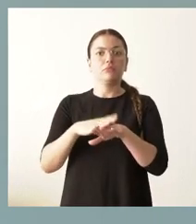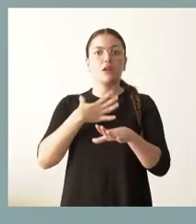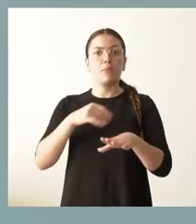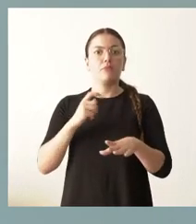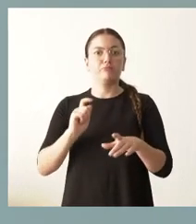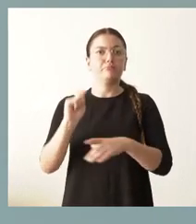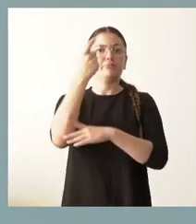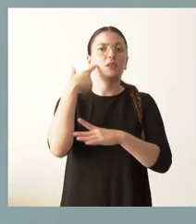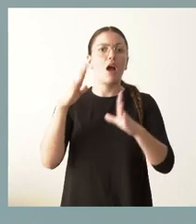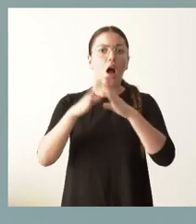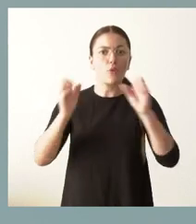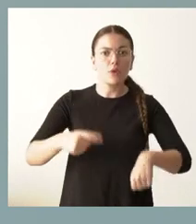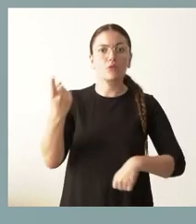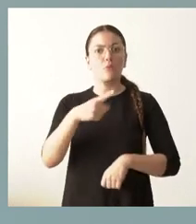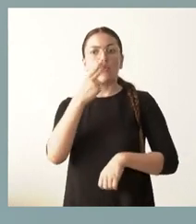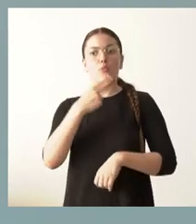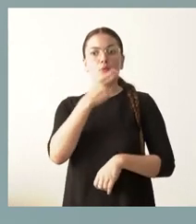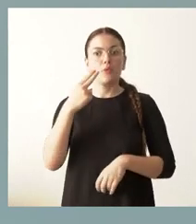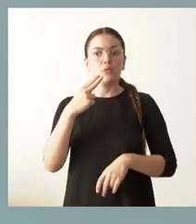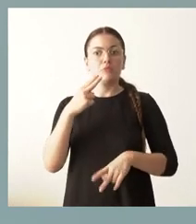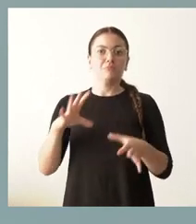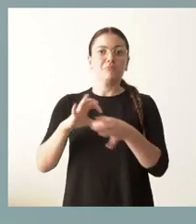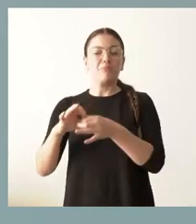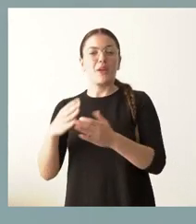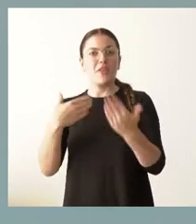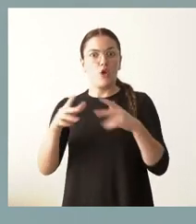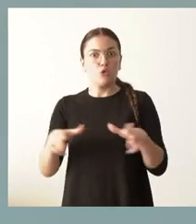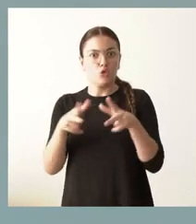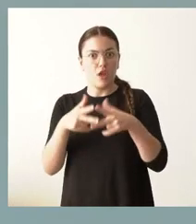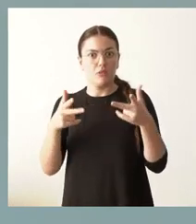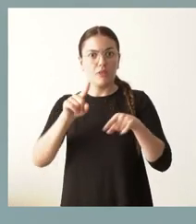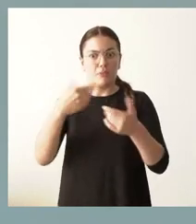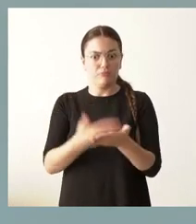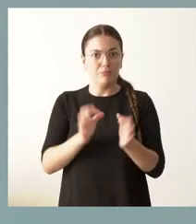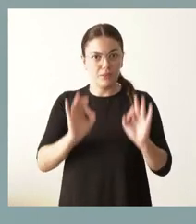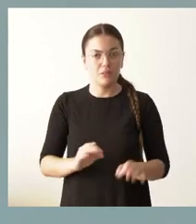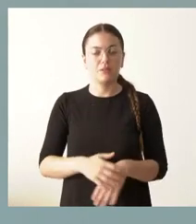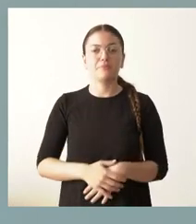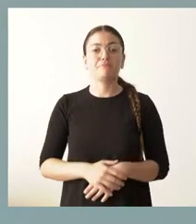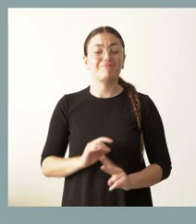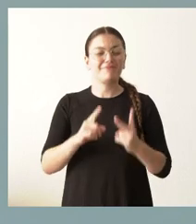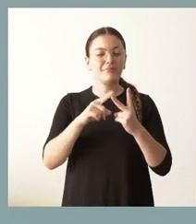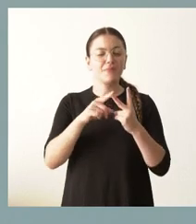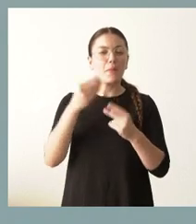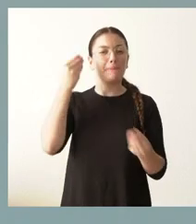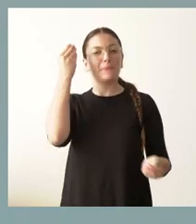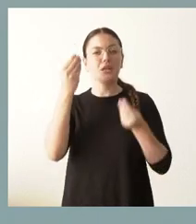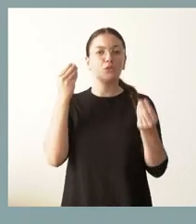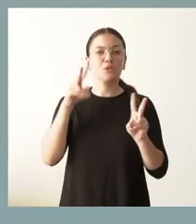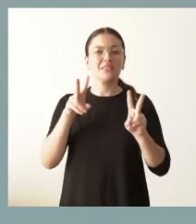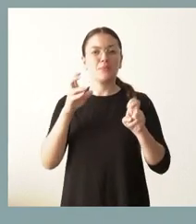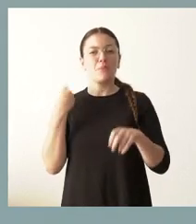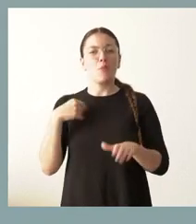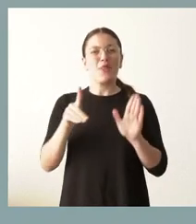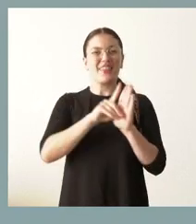compromisos con el diálogo social y ponerlos en práctica. Lo segundo que usted me plantea, yo creo que en el ámbito del decreto ley